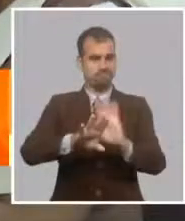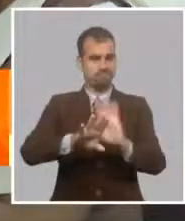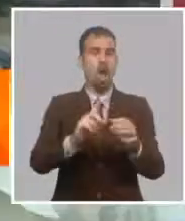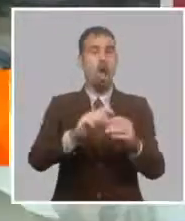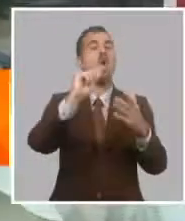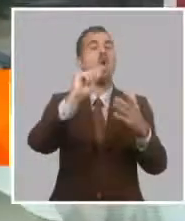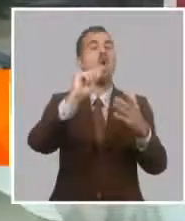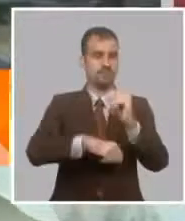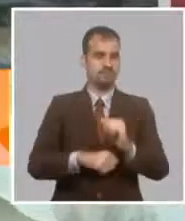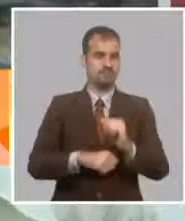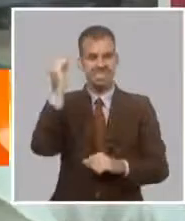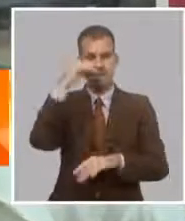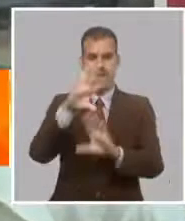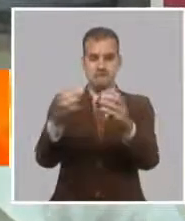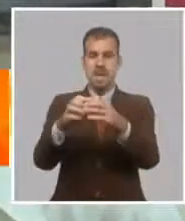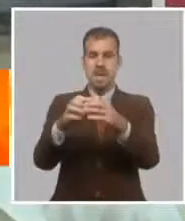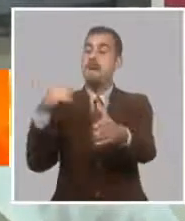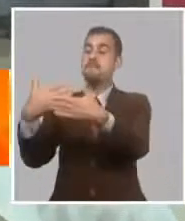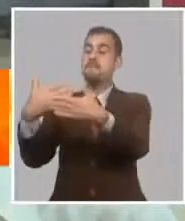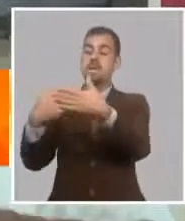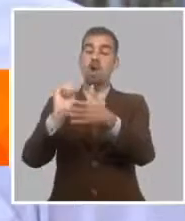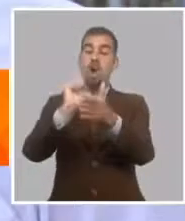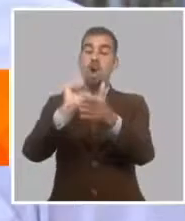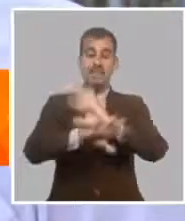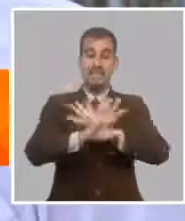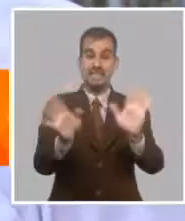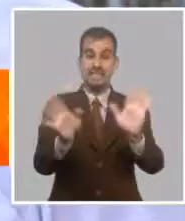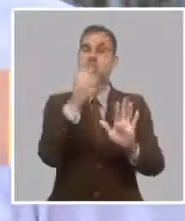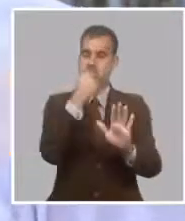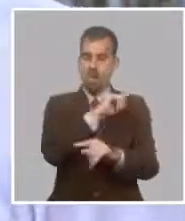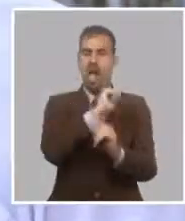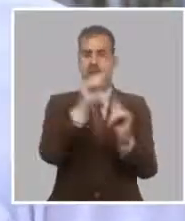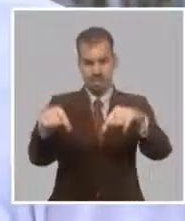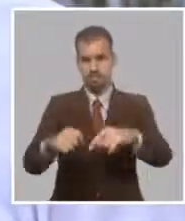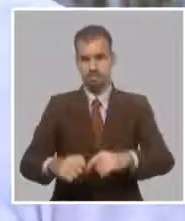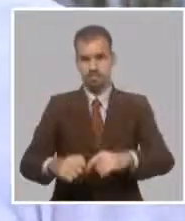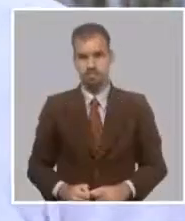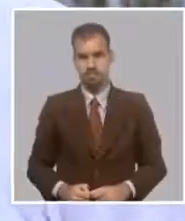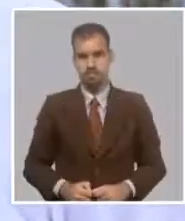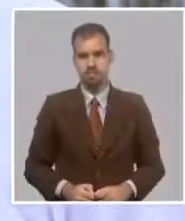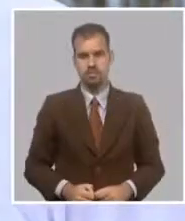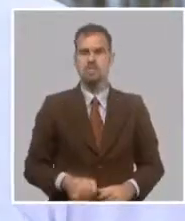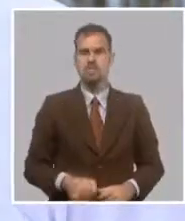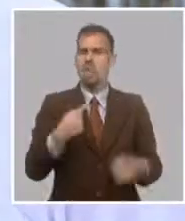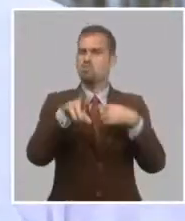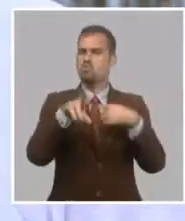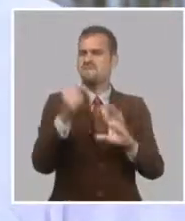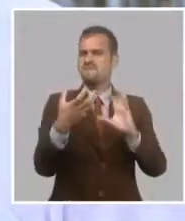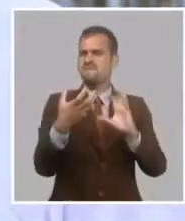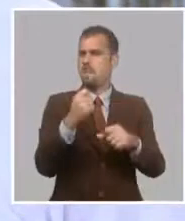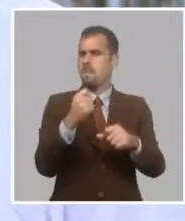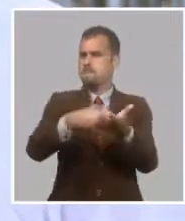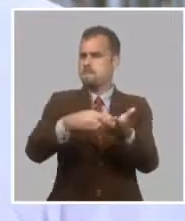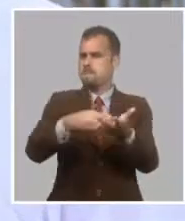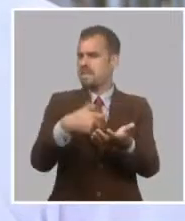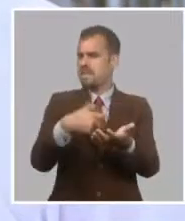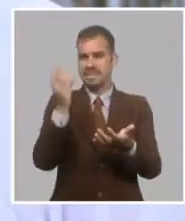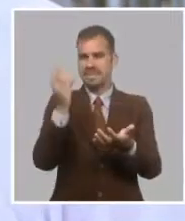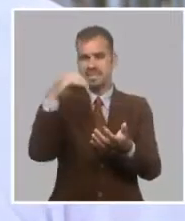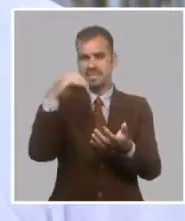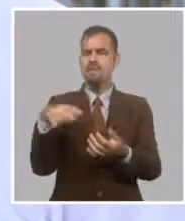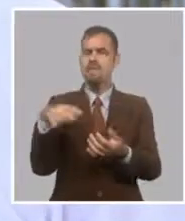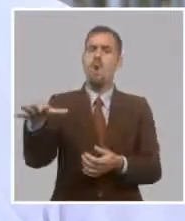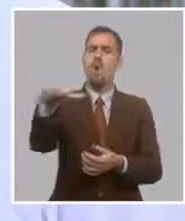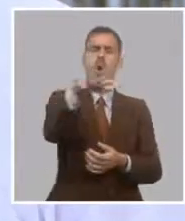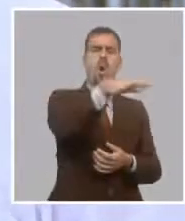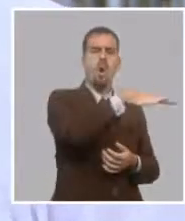entre la cooperativa y la empresa acopiadora. En esta modalidad de pago se pueden incorporar todas las VPCS, CPS,